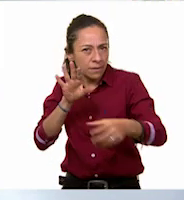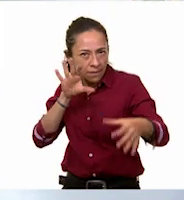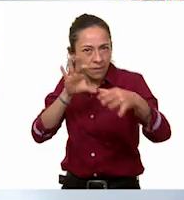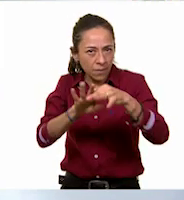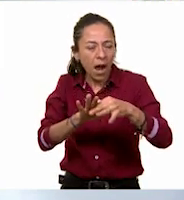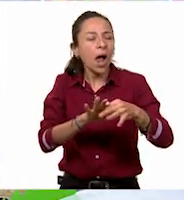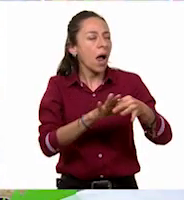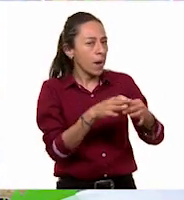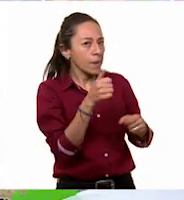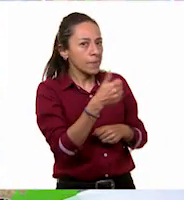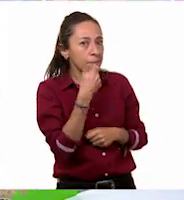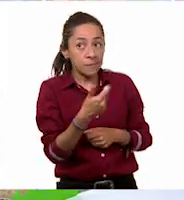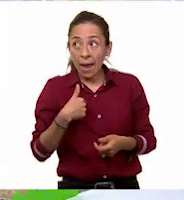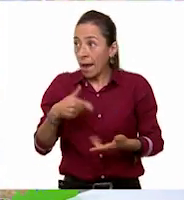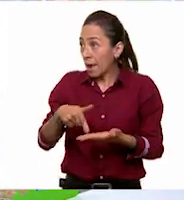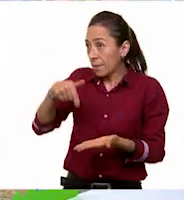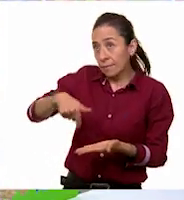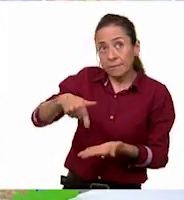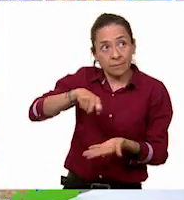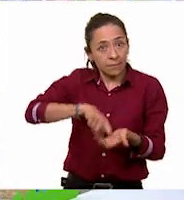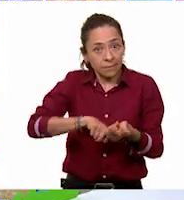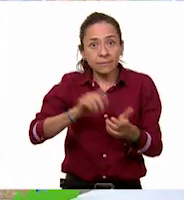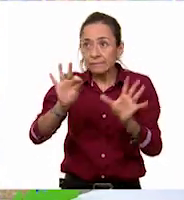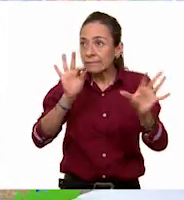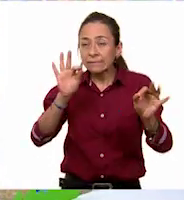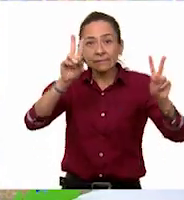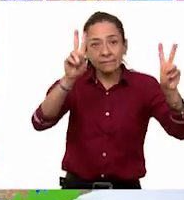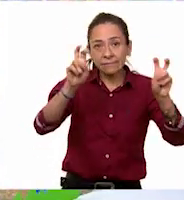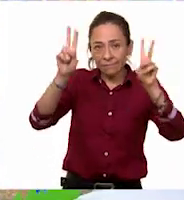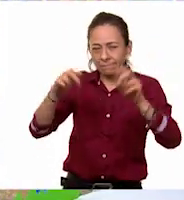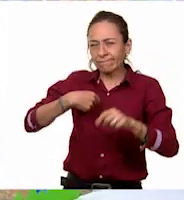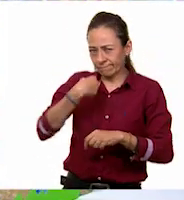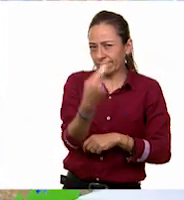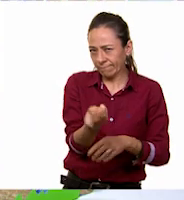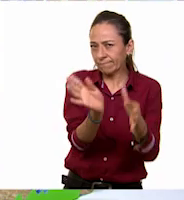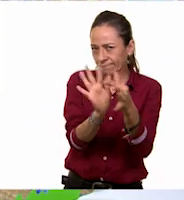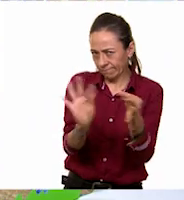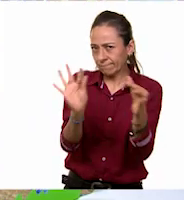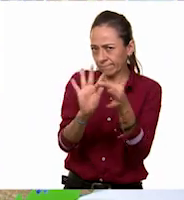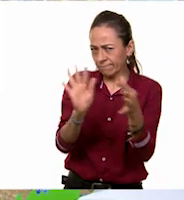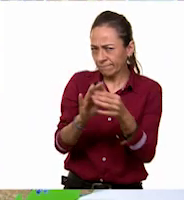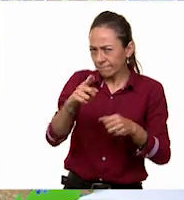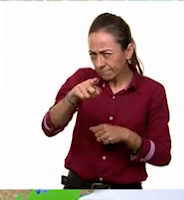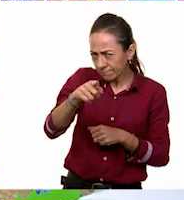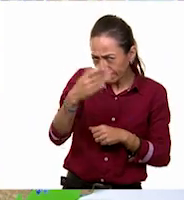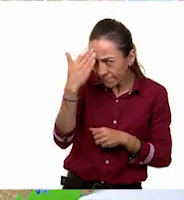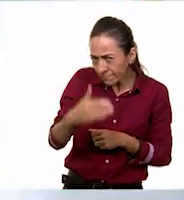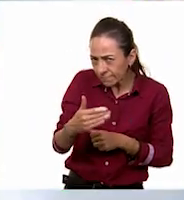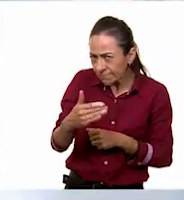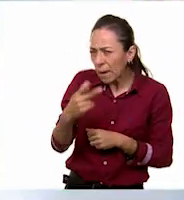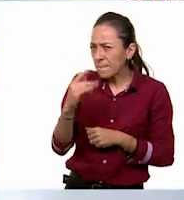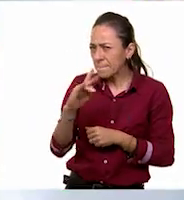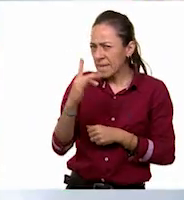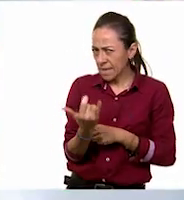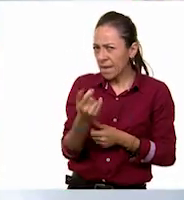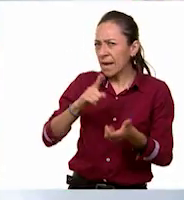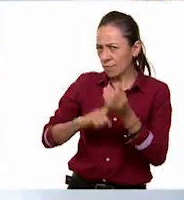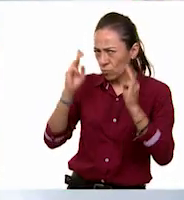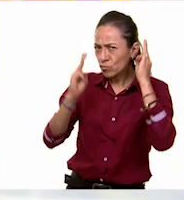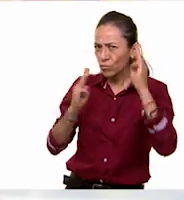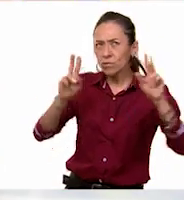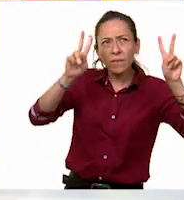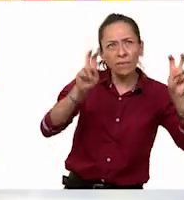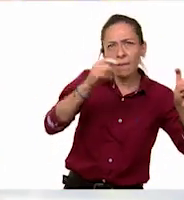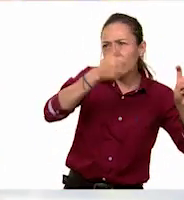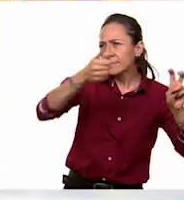que voy a ir explicando. Pero, ¿sabes cómo se explican las temáticas en un museo, Pili? No, a ver, maestro. En